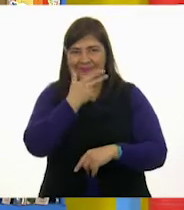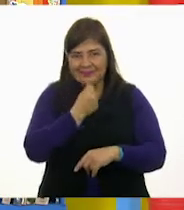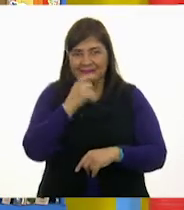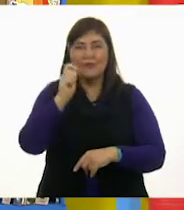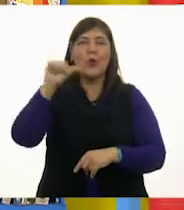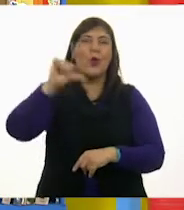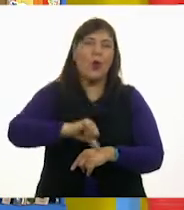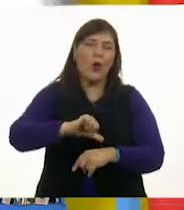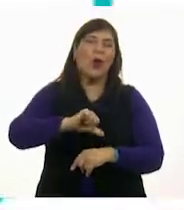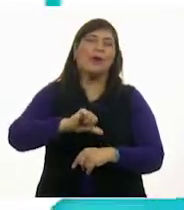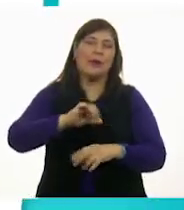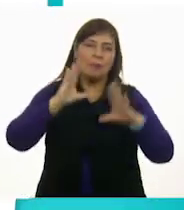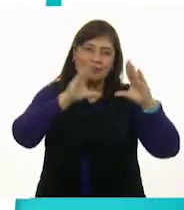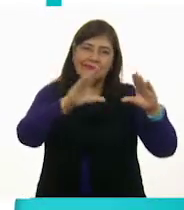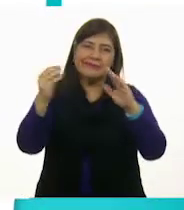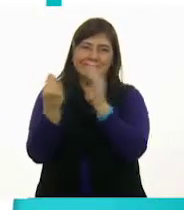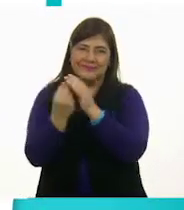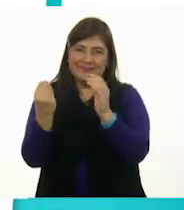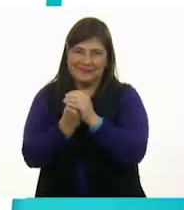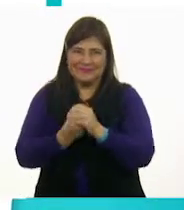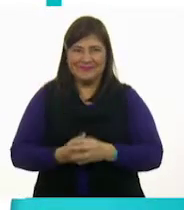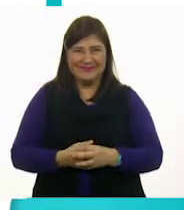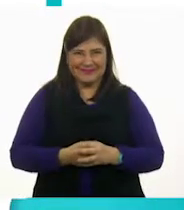que el día de hoy nos dieron clases.